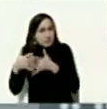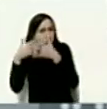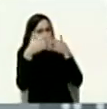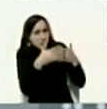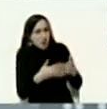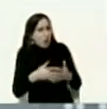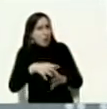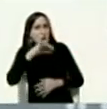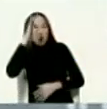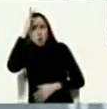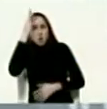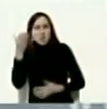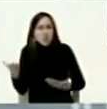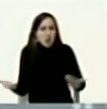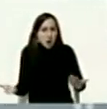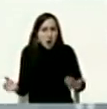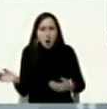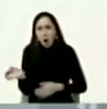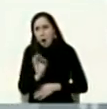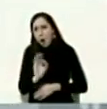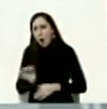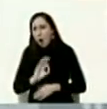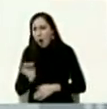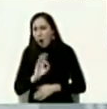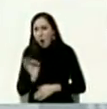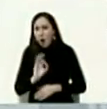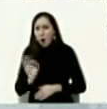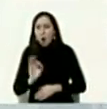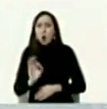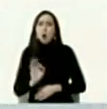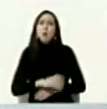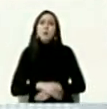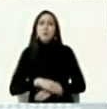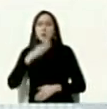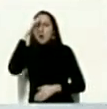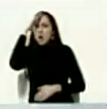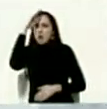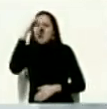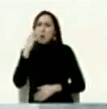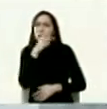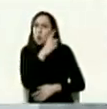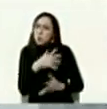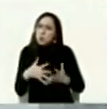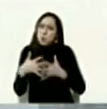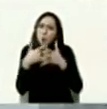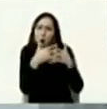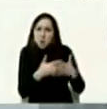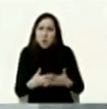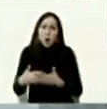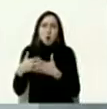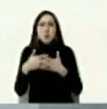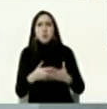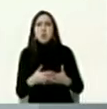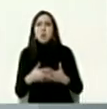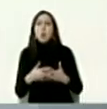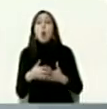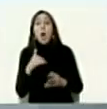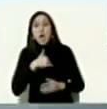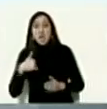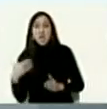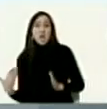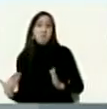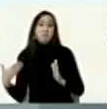o alguien dentro del aparato de inteligencia de Estados Unidos está conspirando para